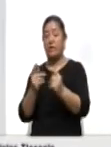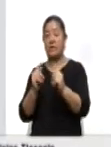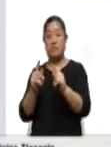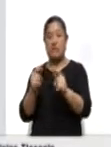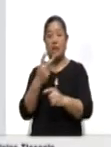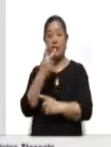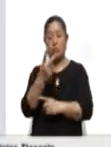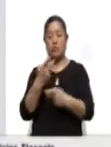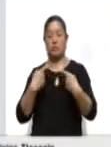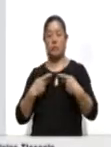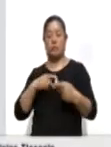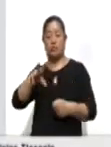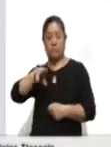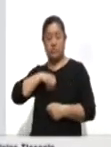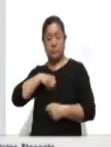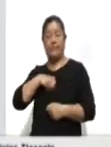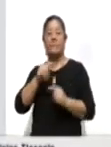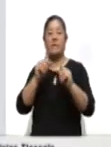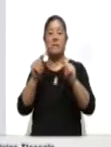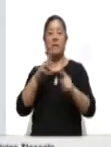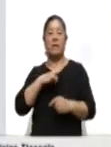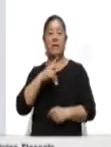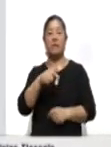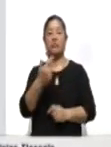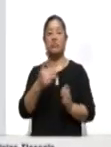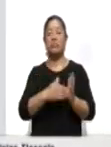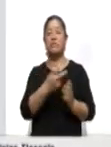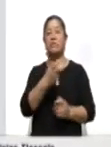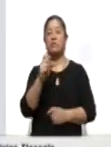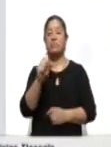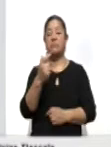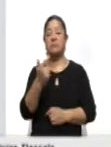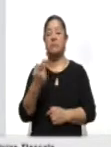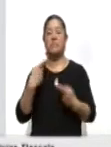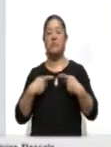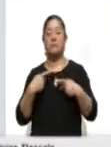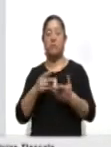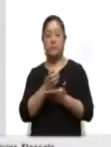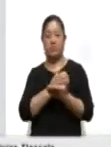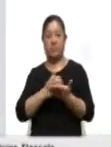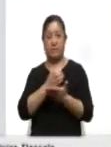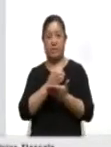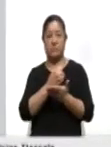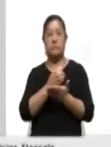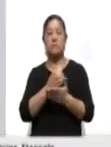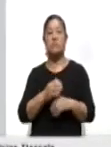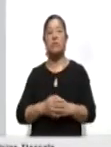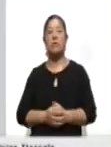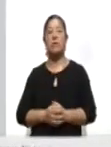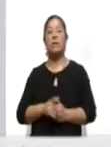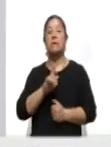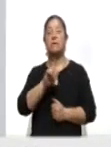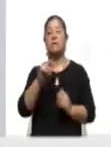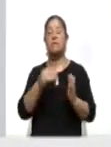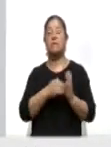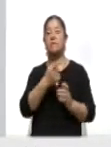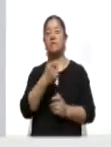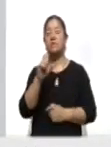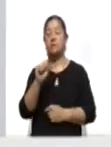entidades. De esta manera, el Estado registra 12.227 personas recuperadas, 17